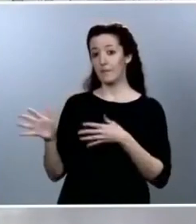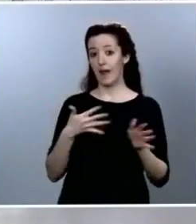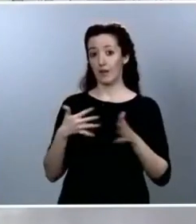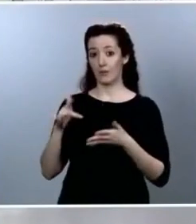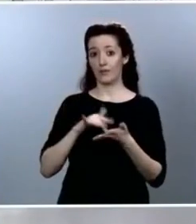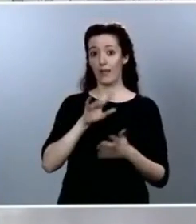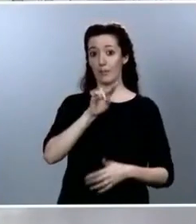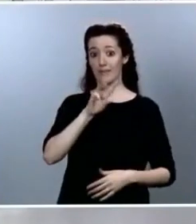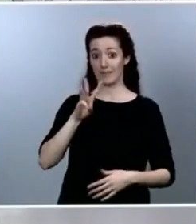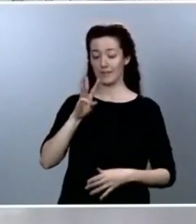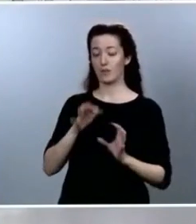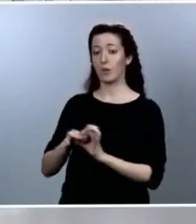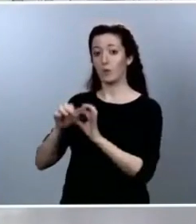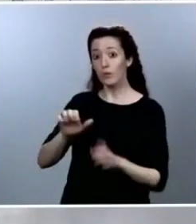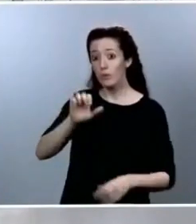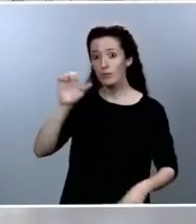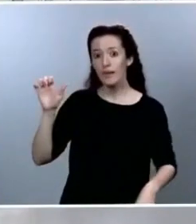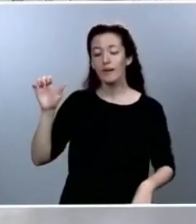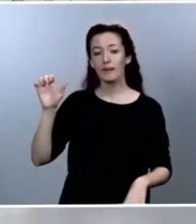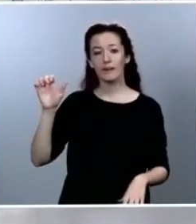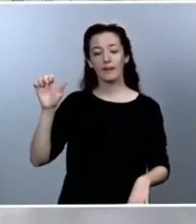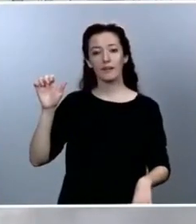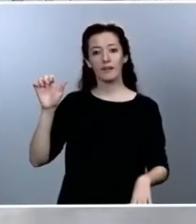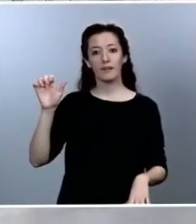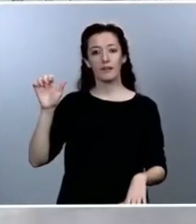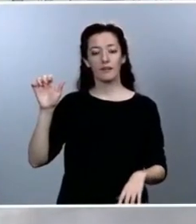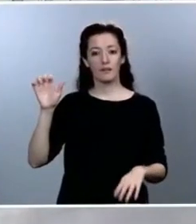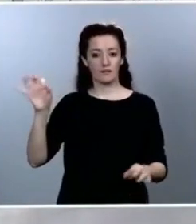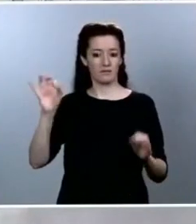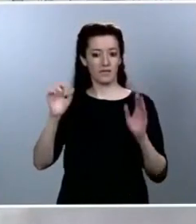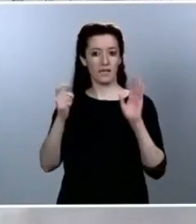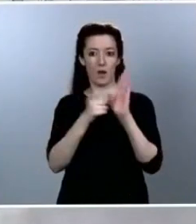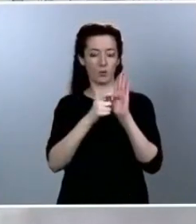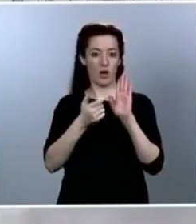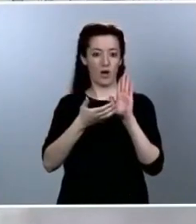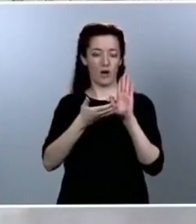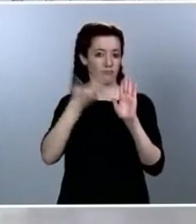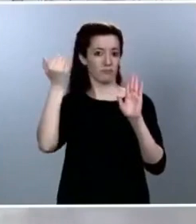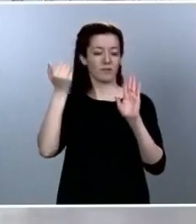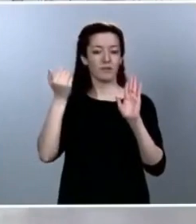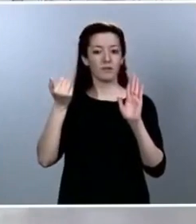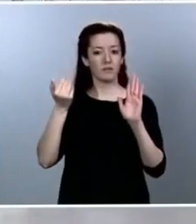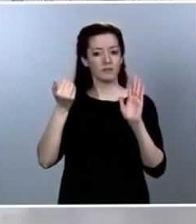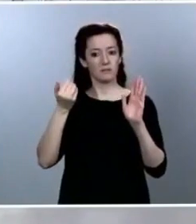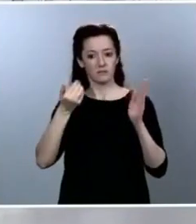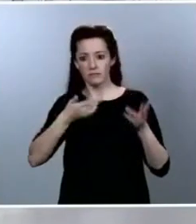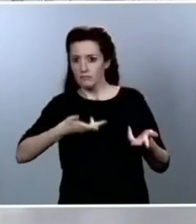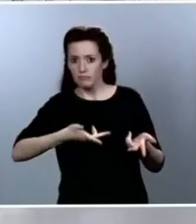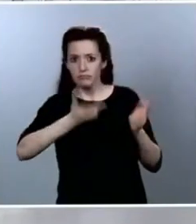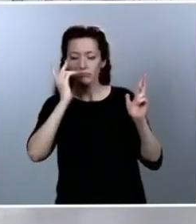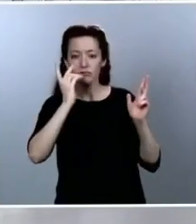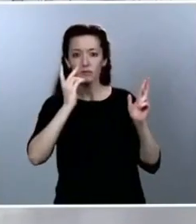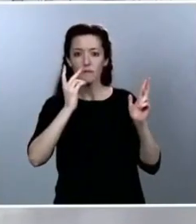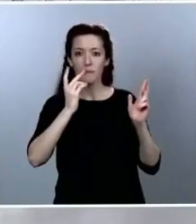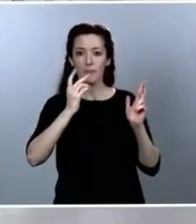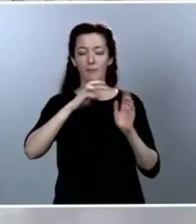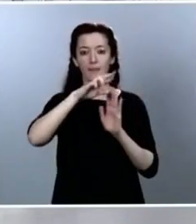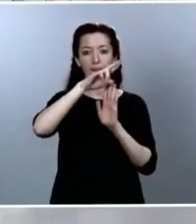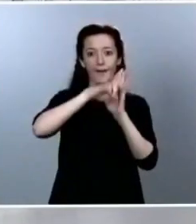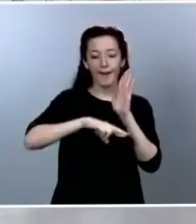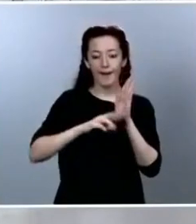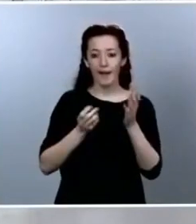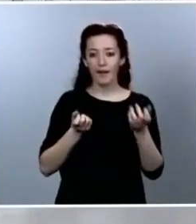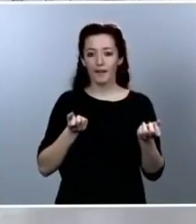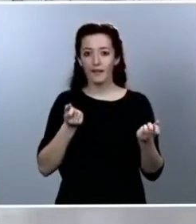levantando la cláusula, ha dado la posibilidad de saltarse las reglas de gasto, la estabilidad.